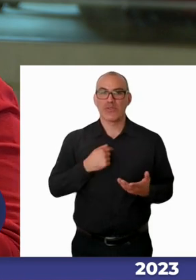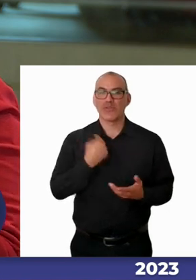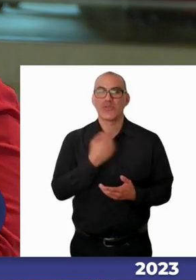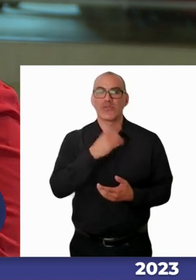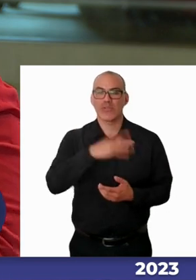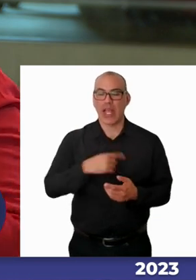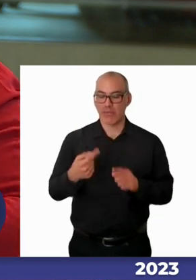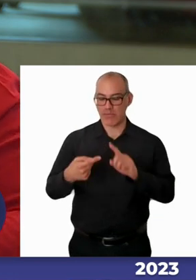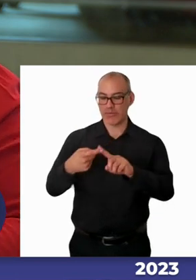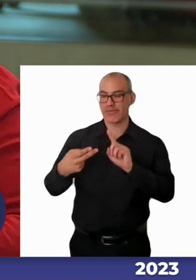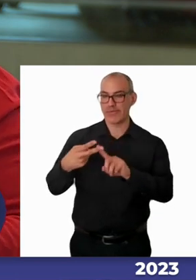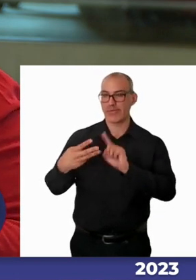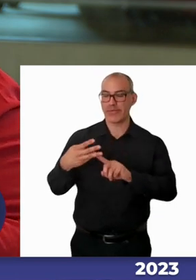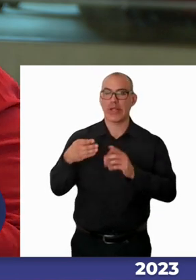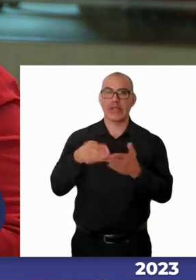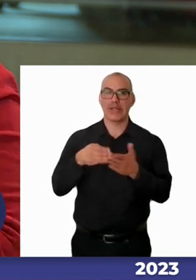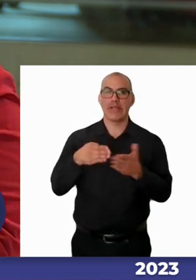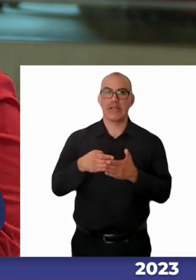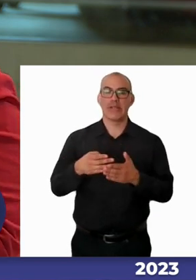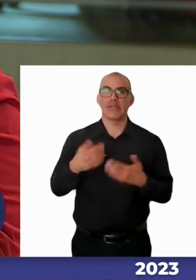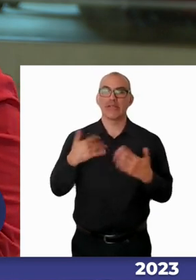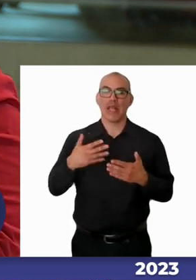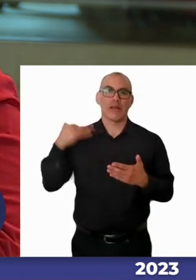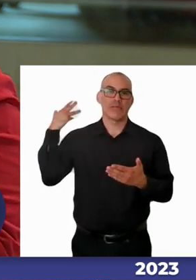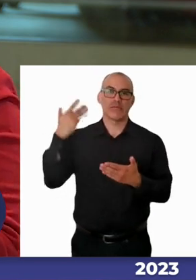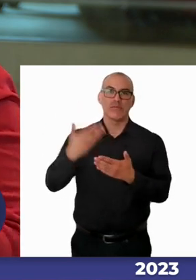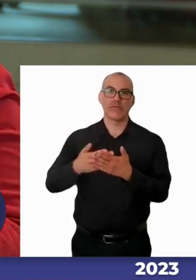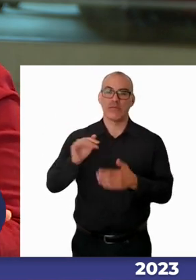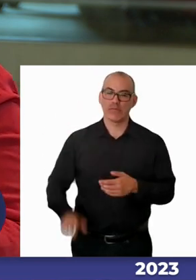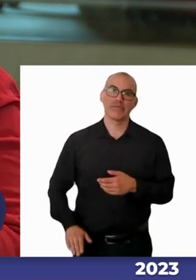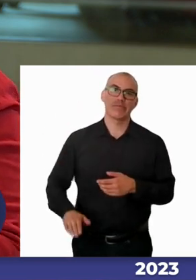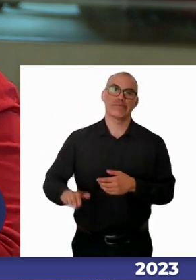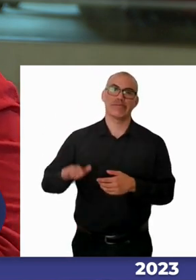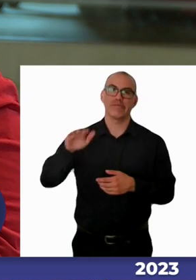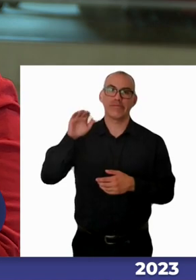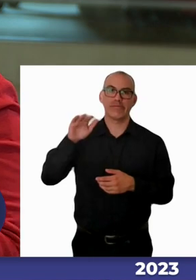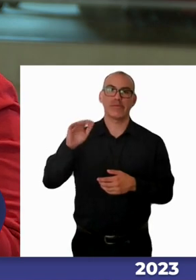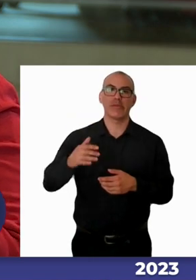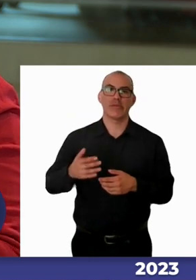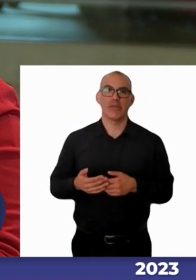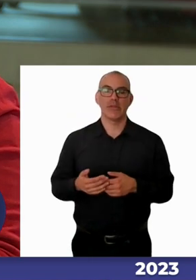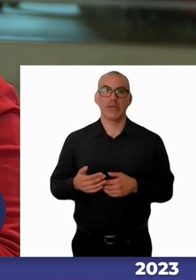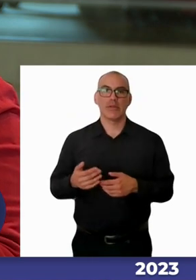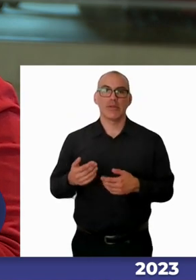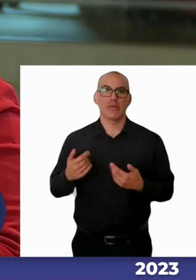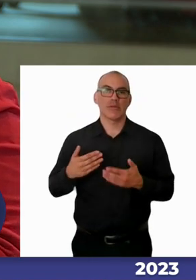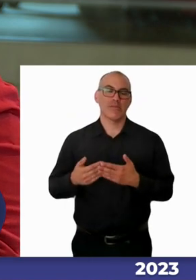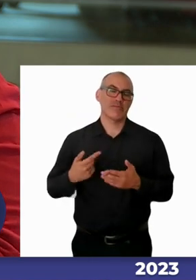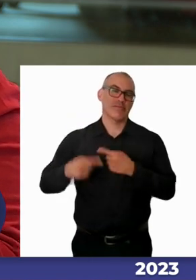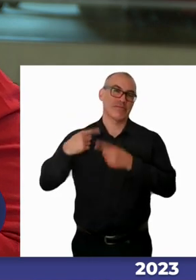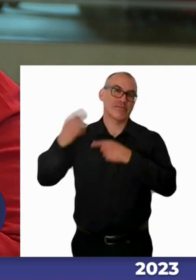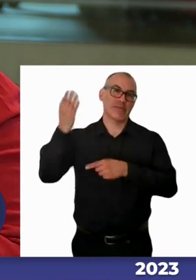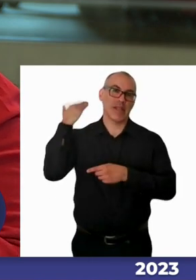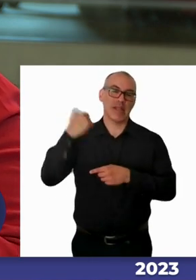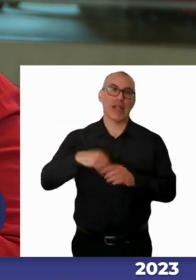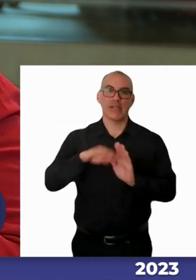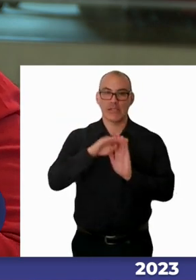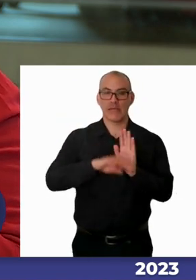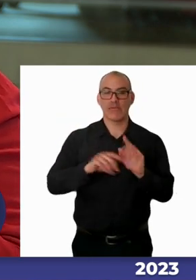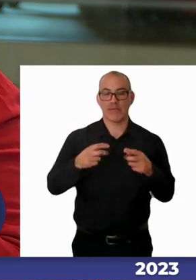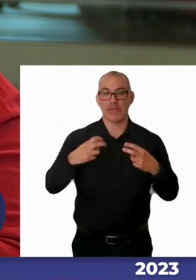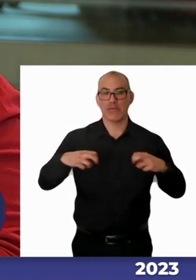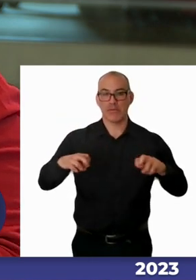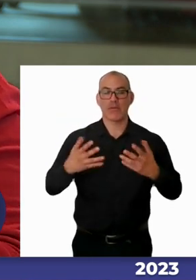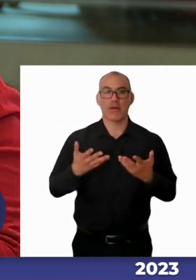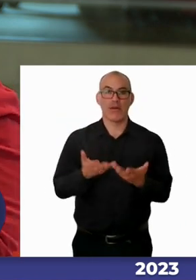desde la trayectoria que viene siendo incluso desde mucho antes que hubieran todos estos programas hasta ahora que tenemos